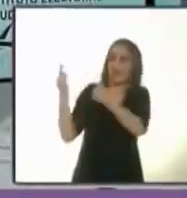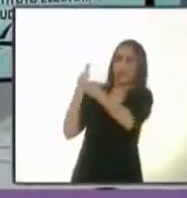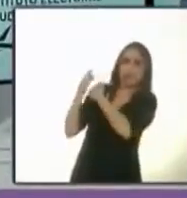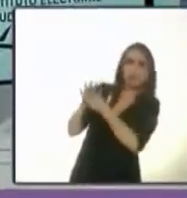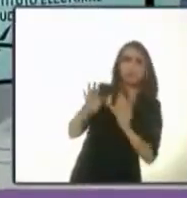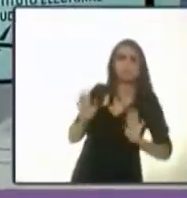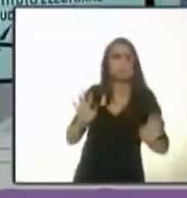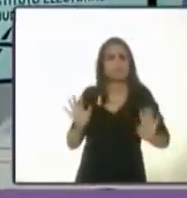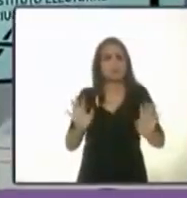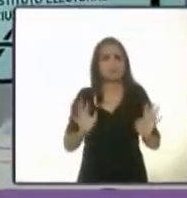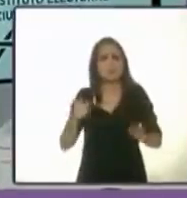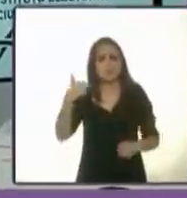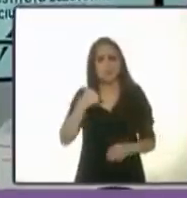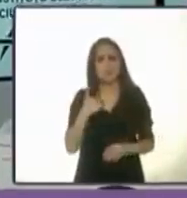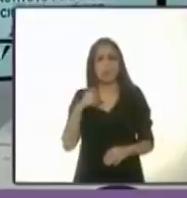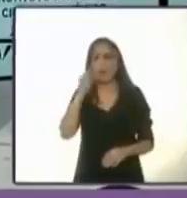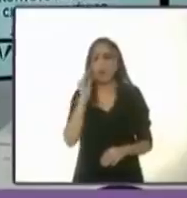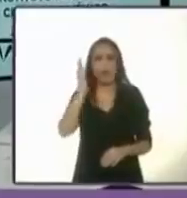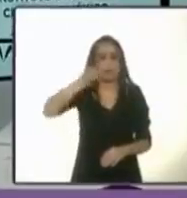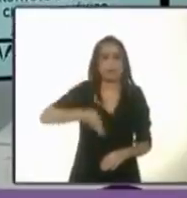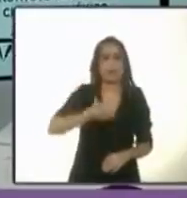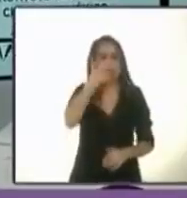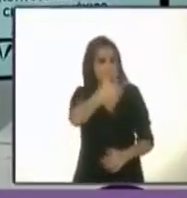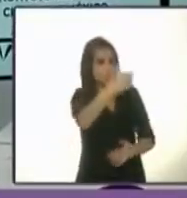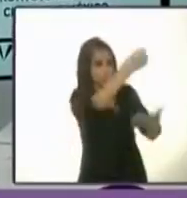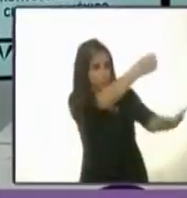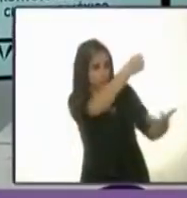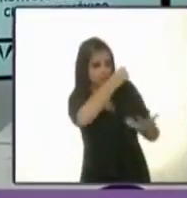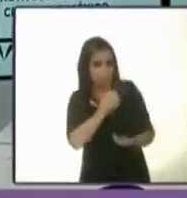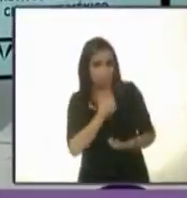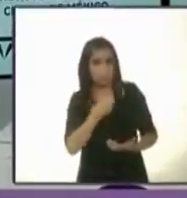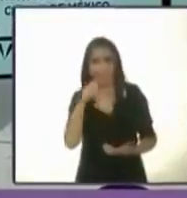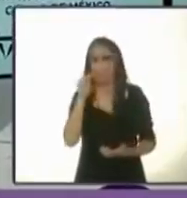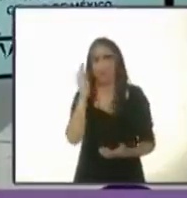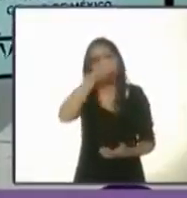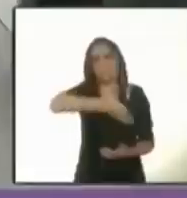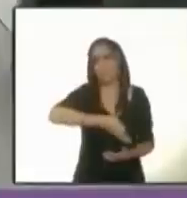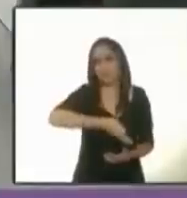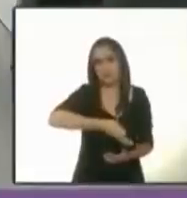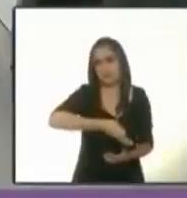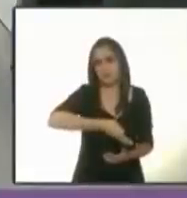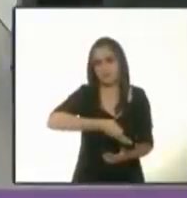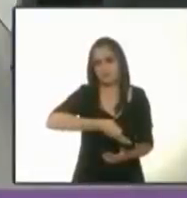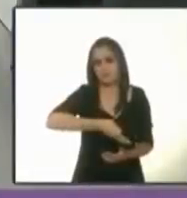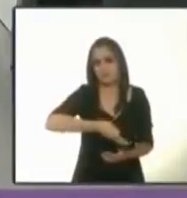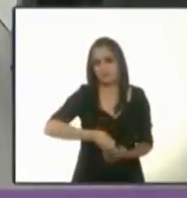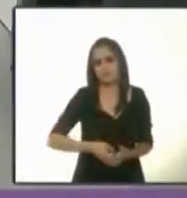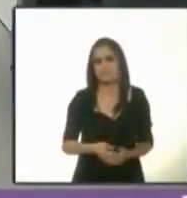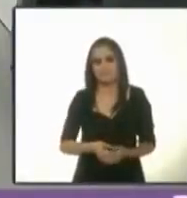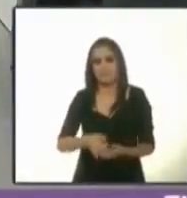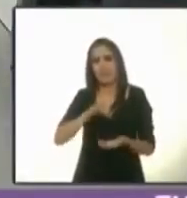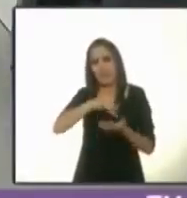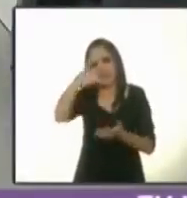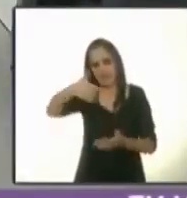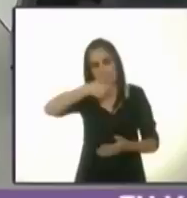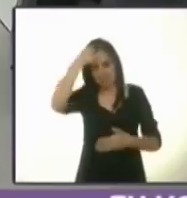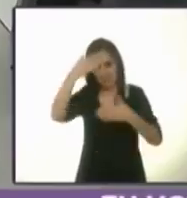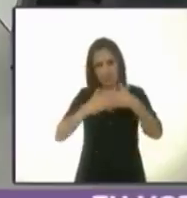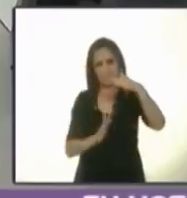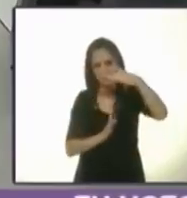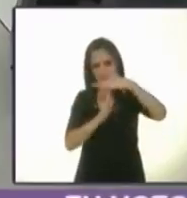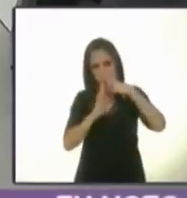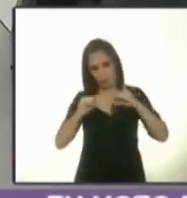pero no aceptó el recurso público para hacer campaña. Muchas gracias. Candidata Tiempo